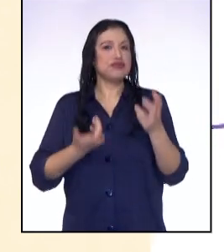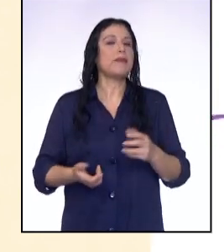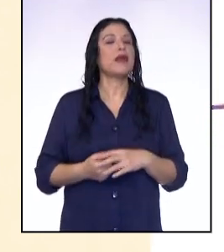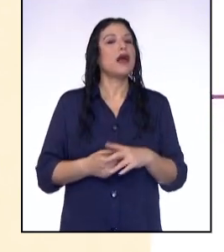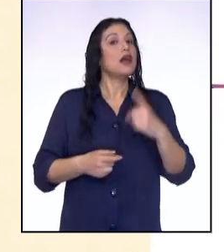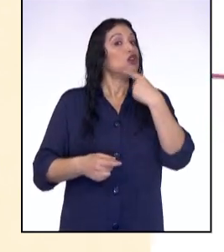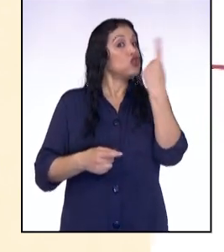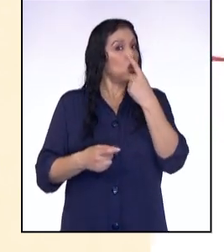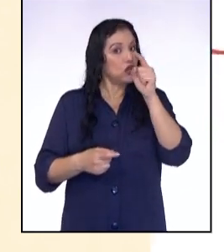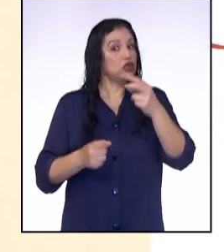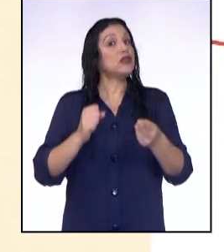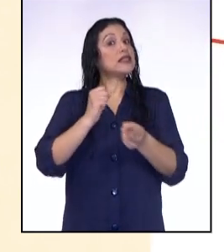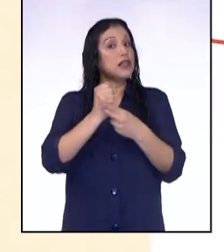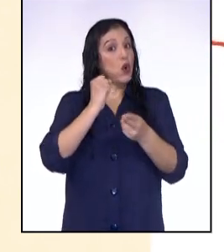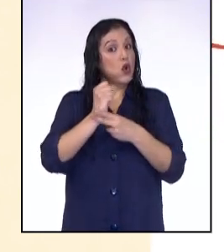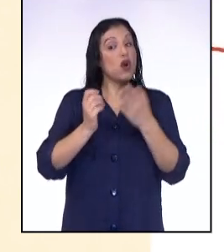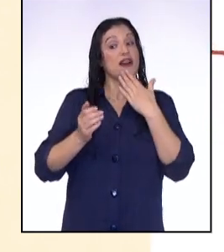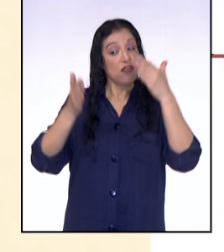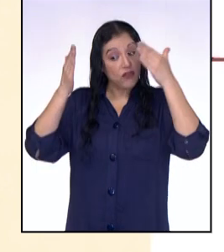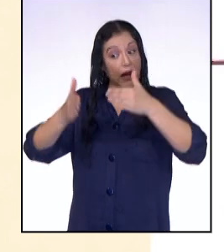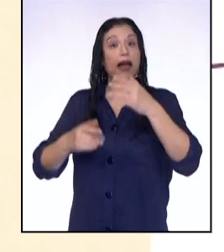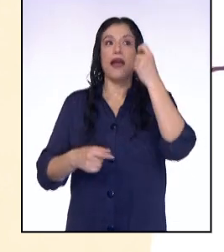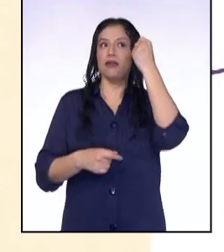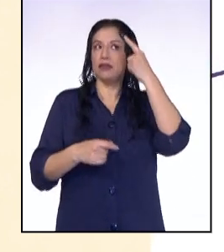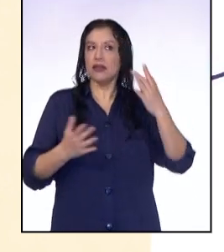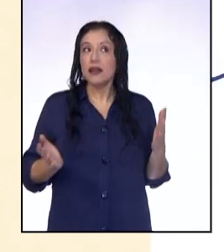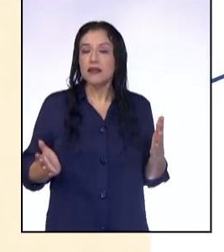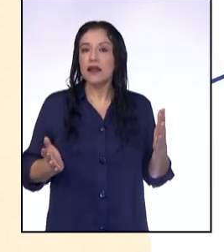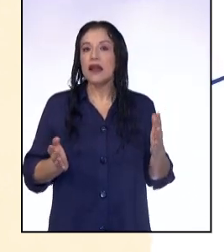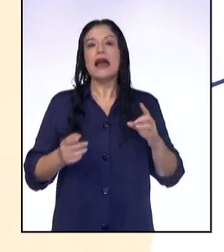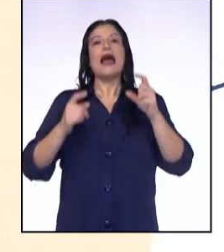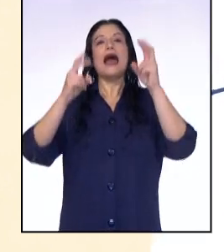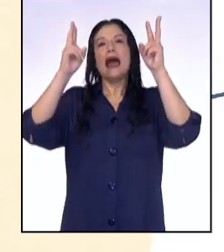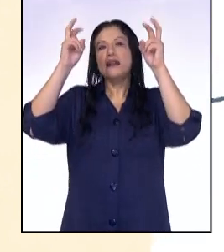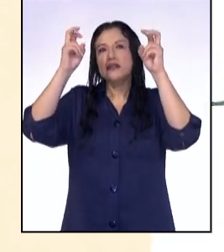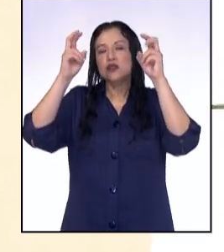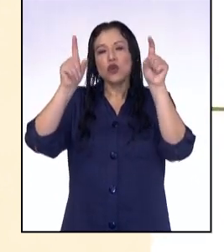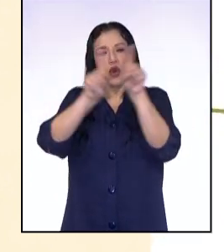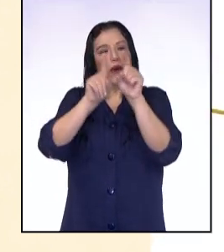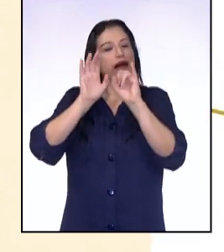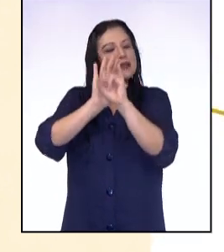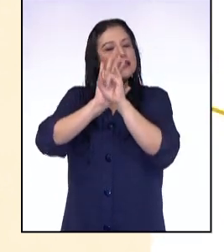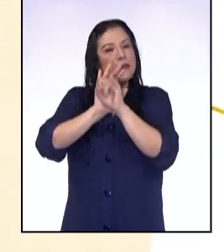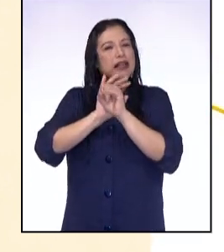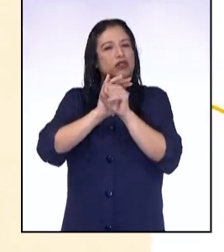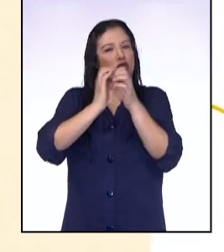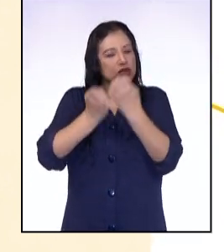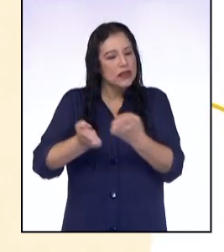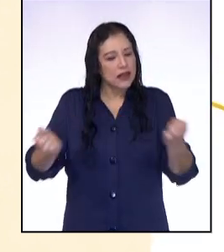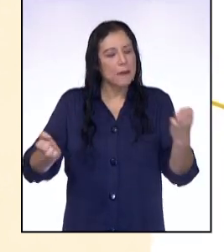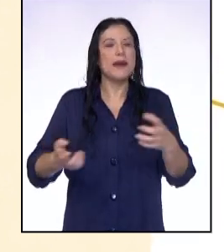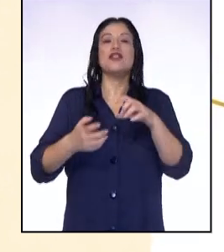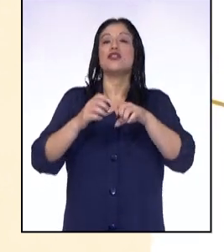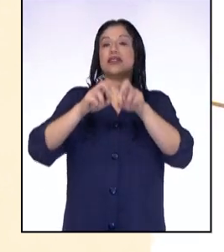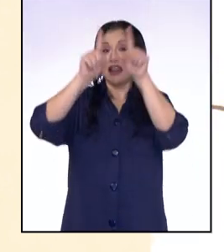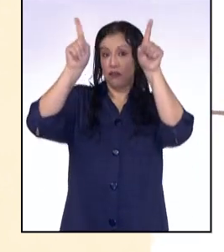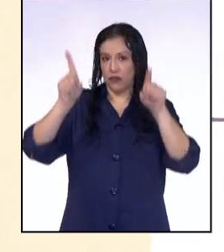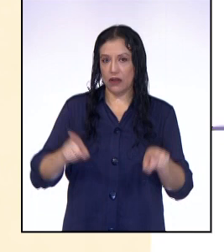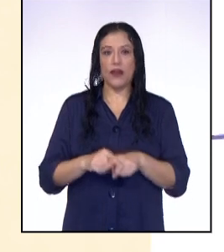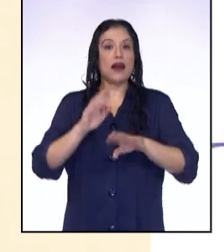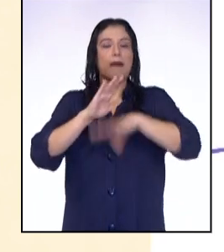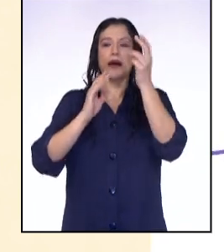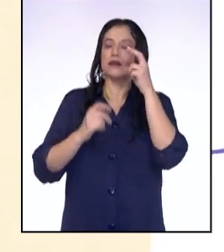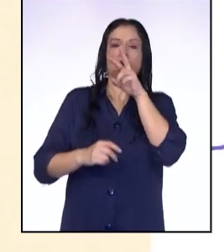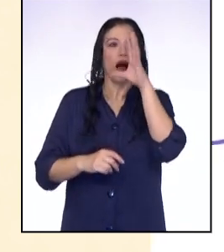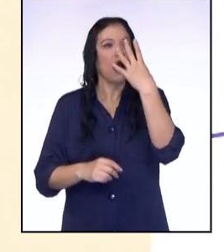Solo si estás segura de que tus destinatarios van a entender. Recuerda que el título junto a las imágenes son los elementos de la infografía que más